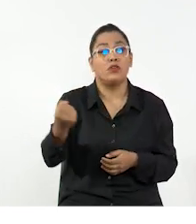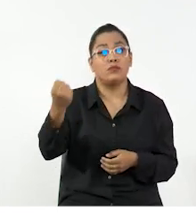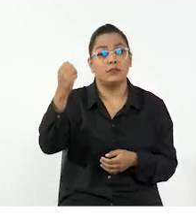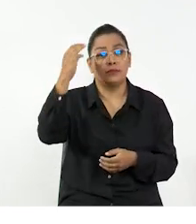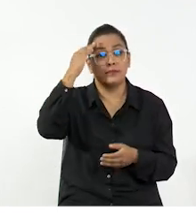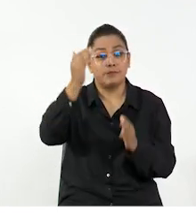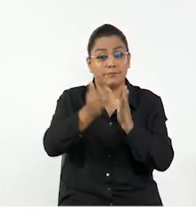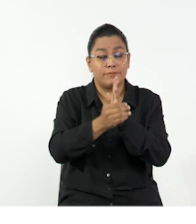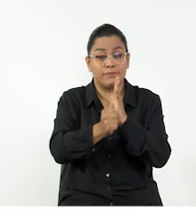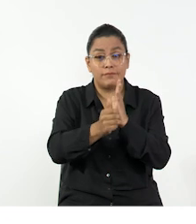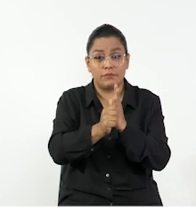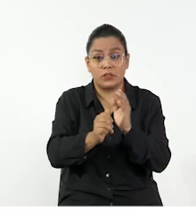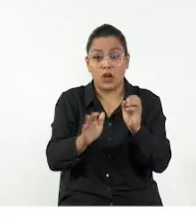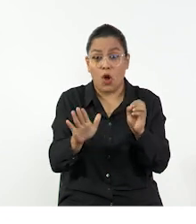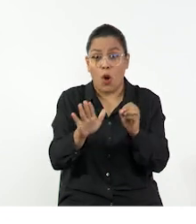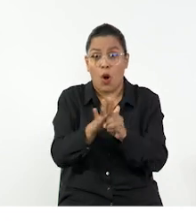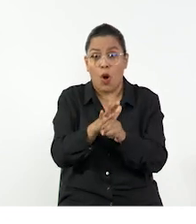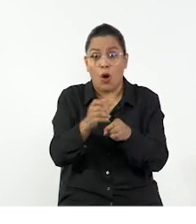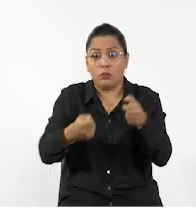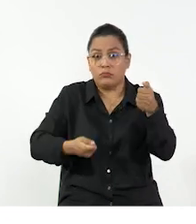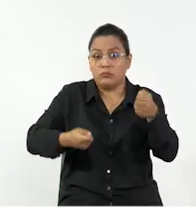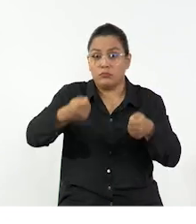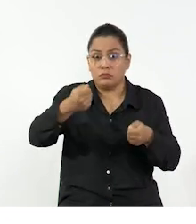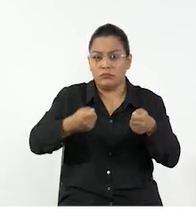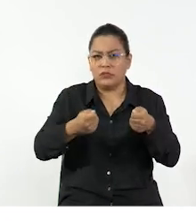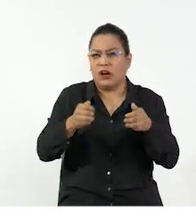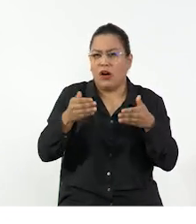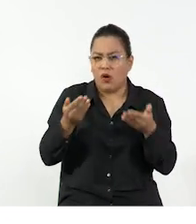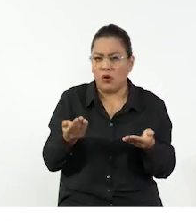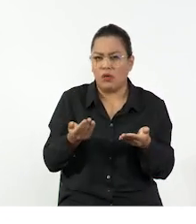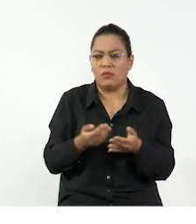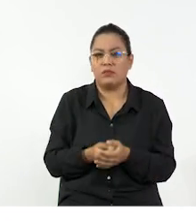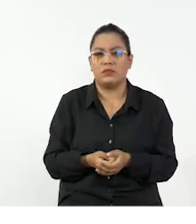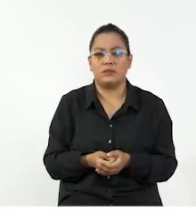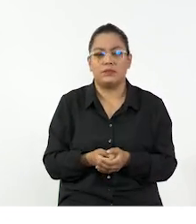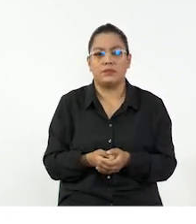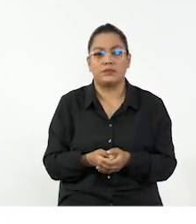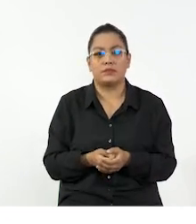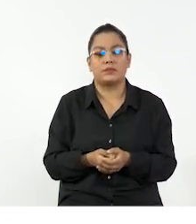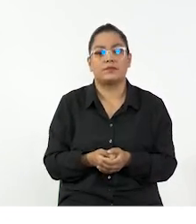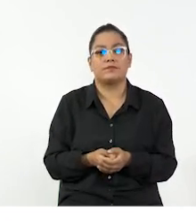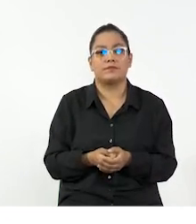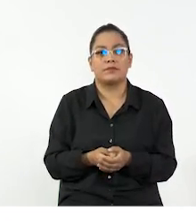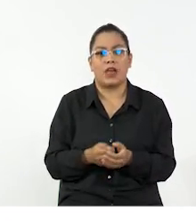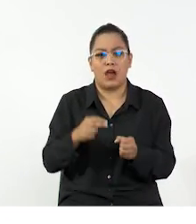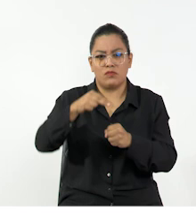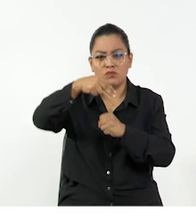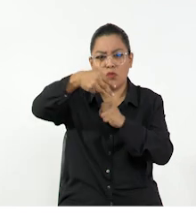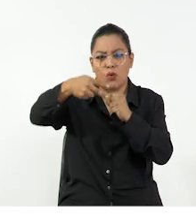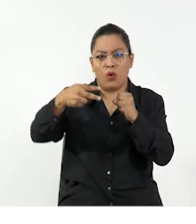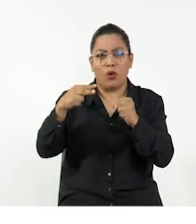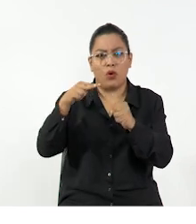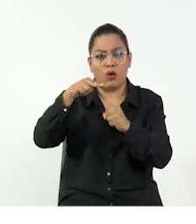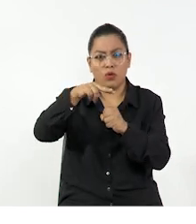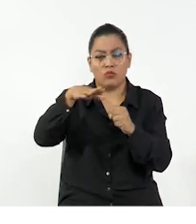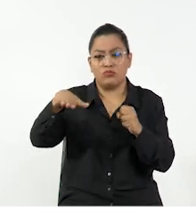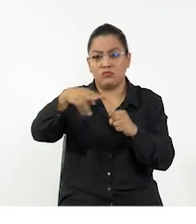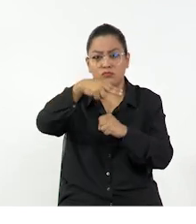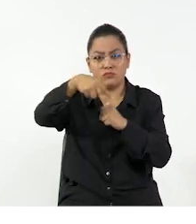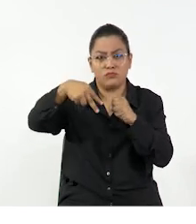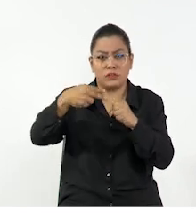lo importante es saber cuál es la capacidad de nuestro tanque en el vehículo. ¿Cómo medimos esta capacidad? ¿Qué es realmente capacidad? Es volumen.